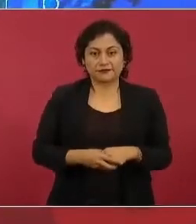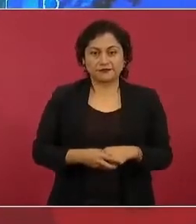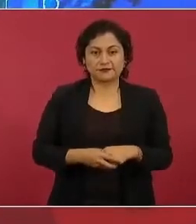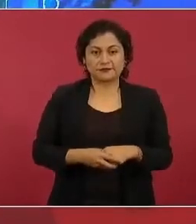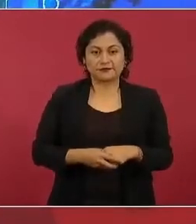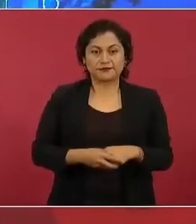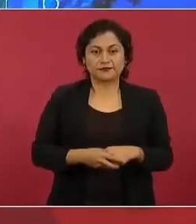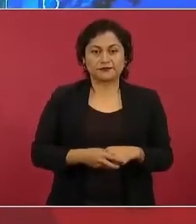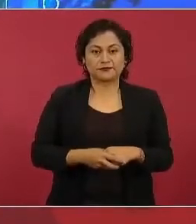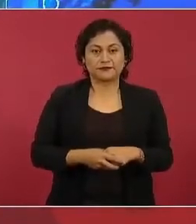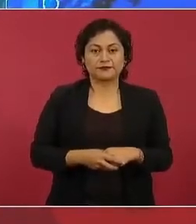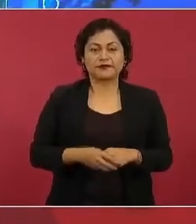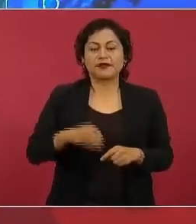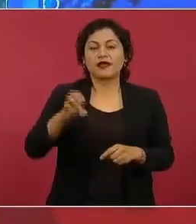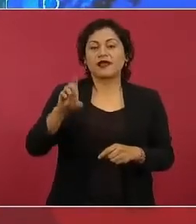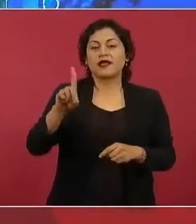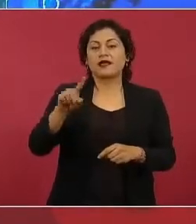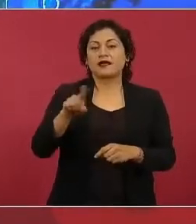es una